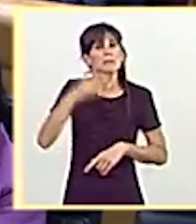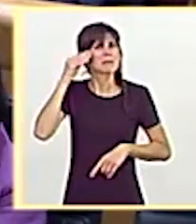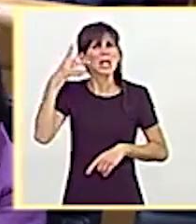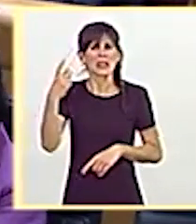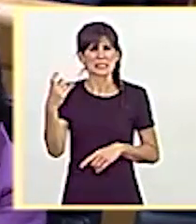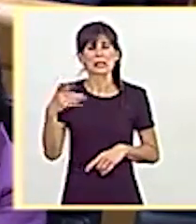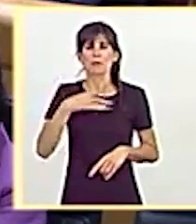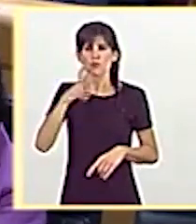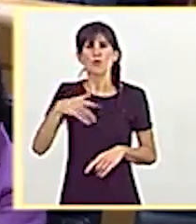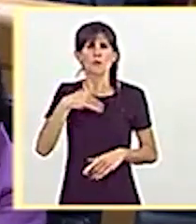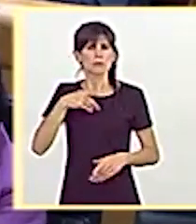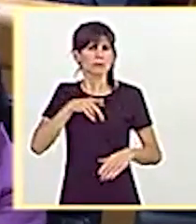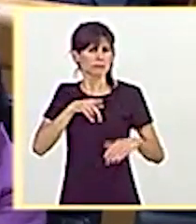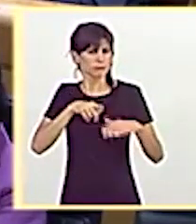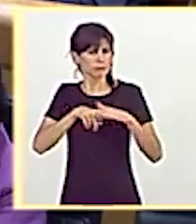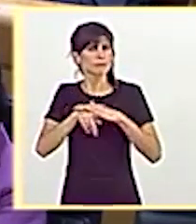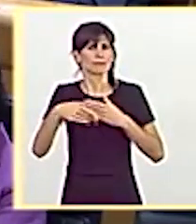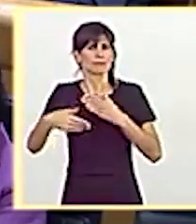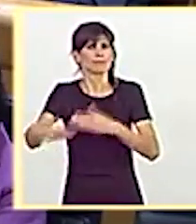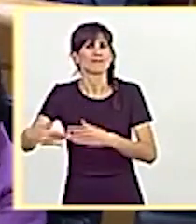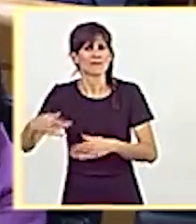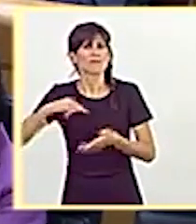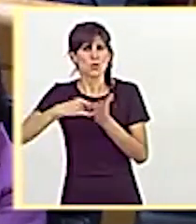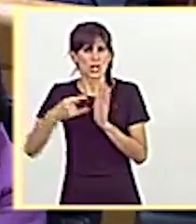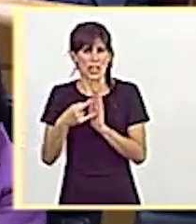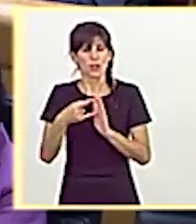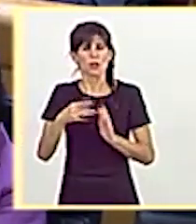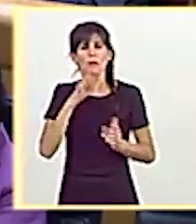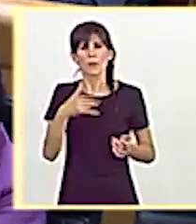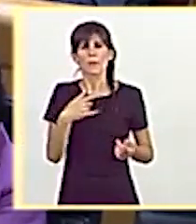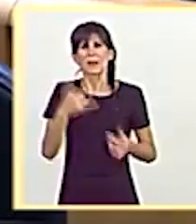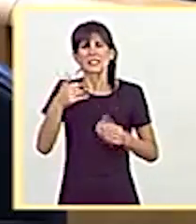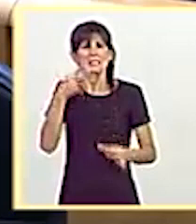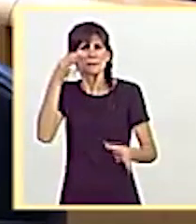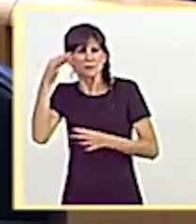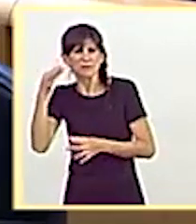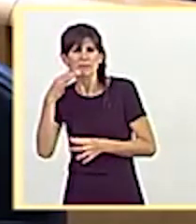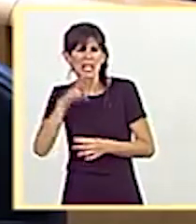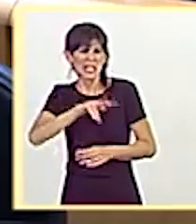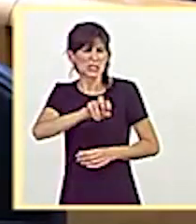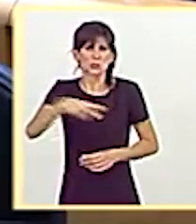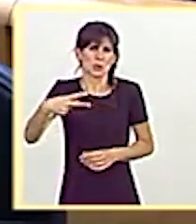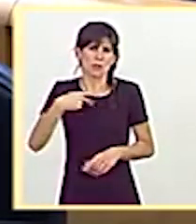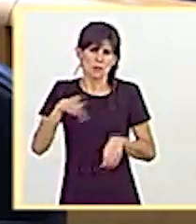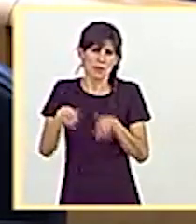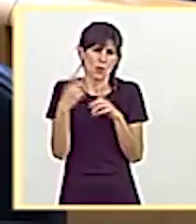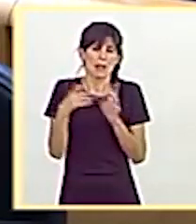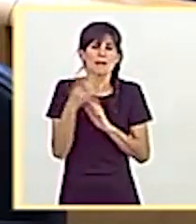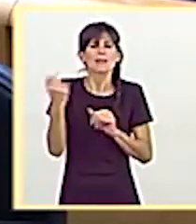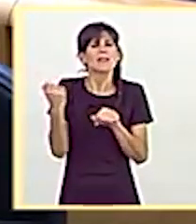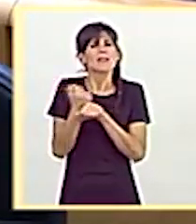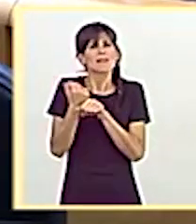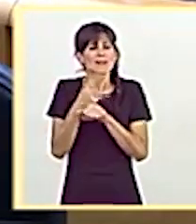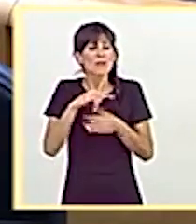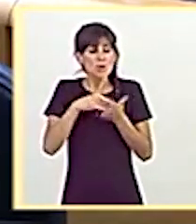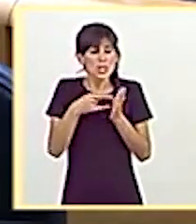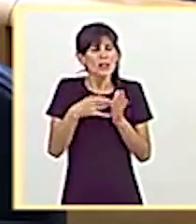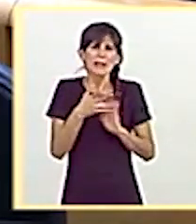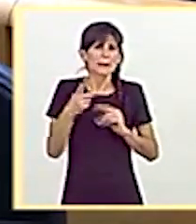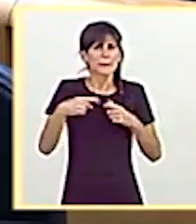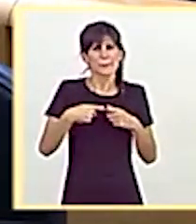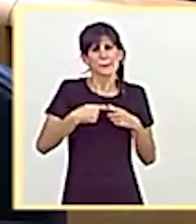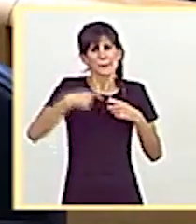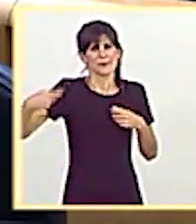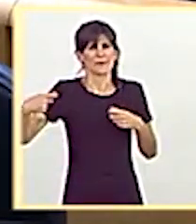y por eso estamos avanzando los proyectos, lo digo por concretar algo más, con independencia del resultado, estamos trabajando en la redacción del proyecto para prolongar la